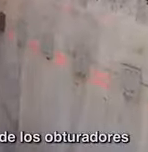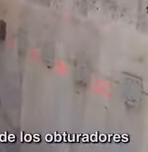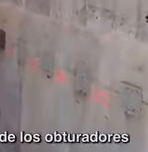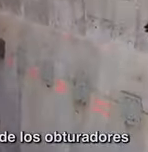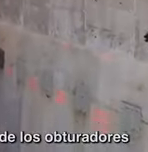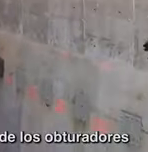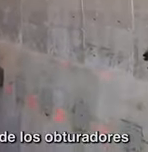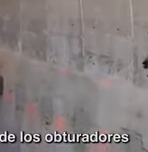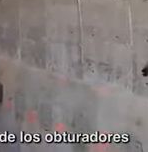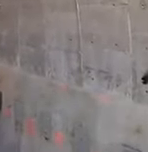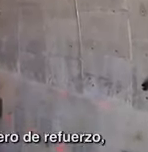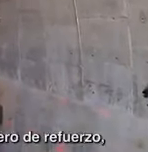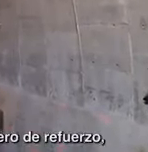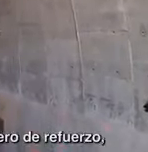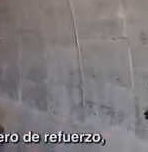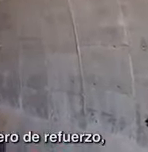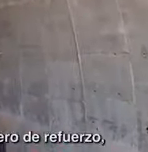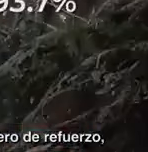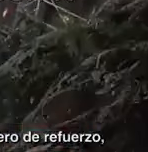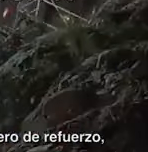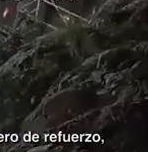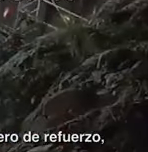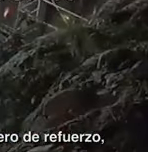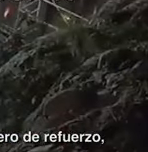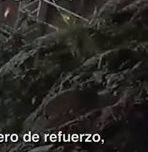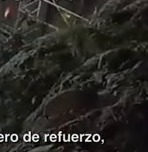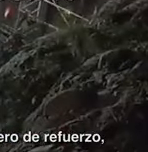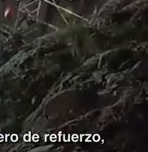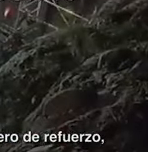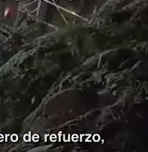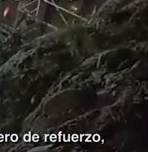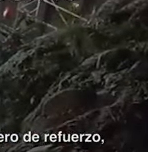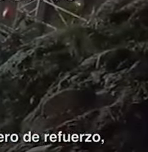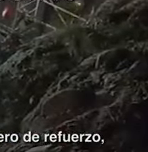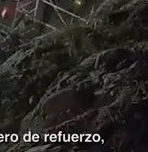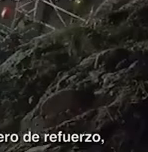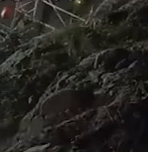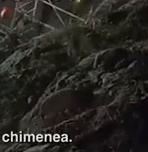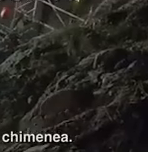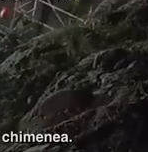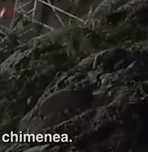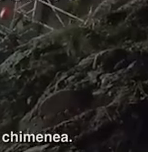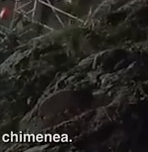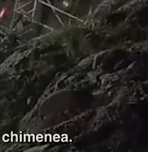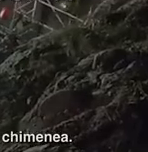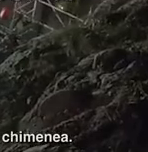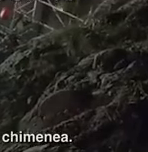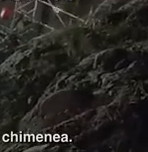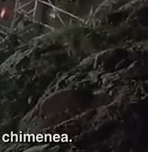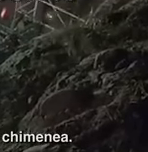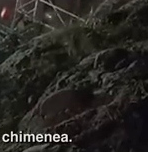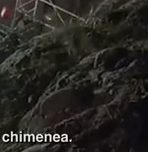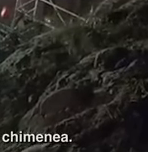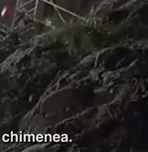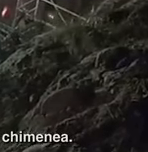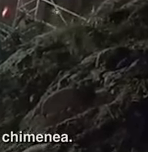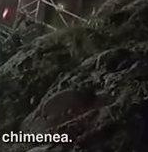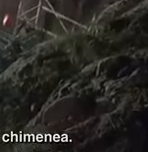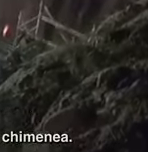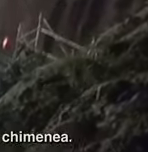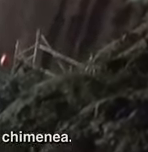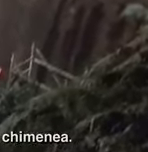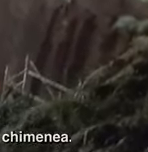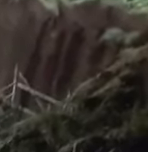definitiva de los obturadores en la embocadura del túnel 3, así como la colocación de cerro de refuerzo, simbra y concreto hidráulico en la obra de